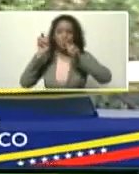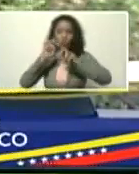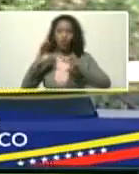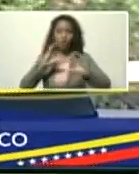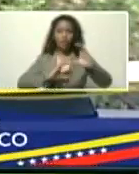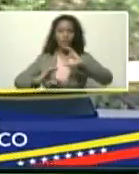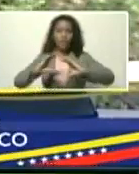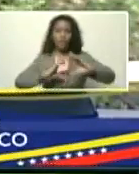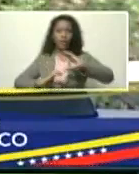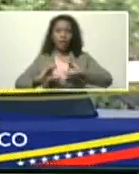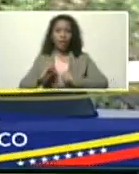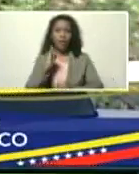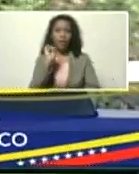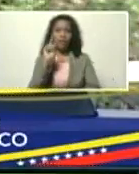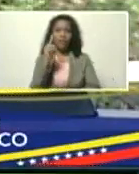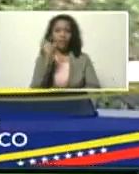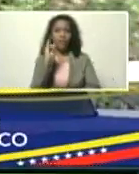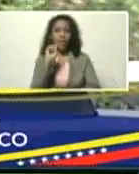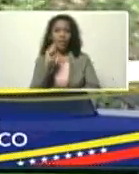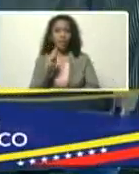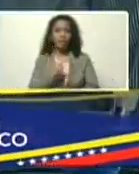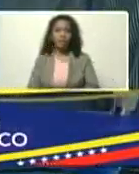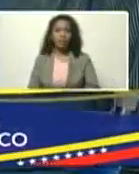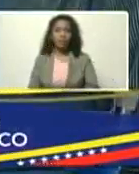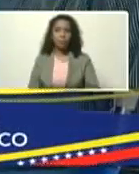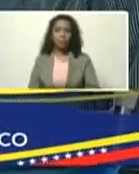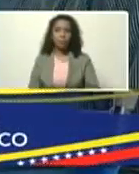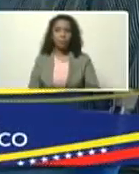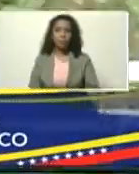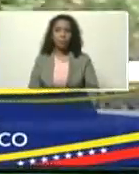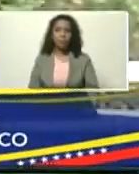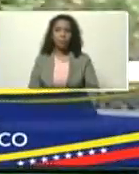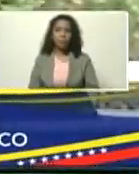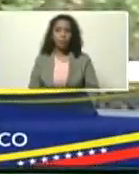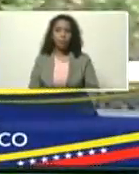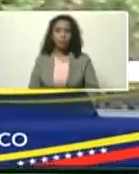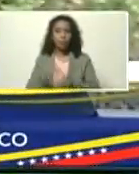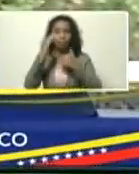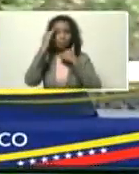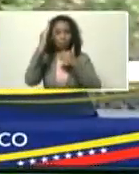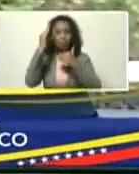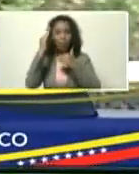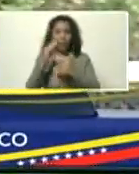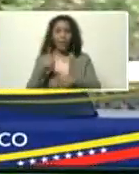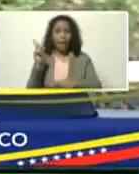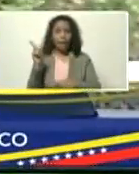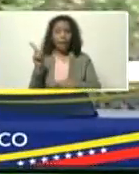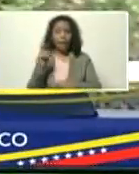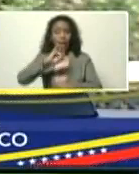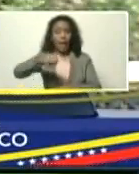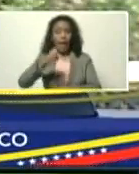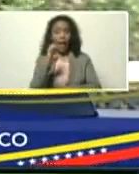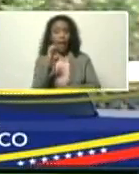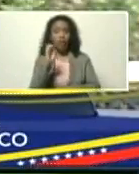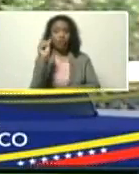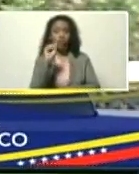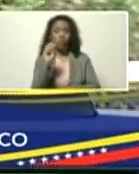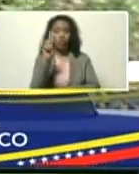Científicas, el IBIT, saludo. Igualmente, a Jesús Méndez, Presidente de